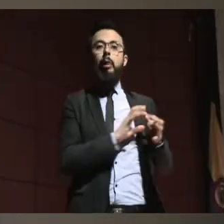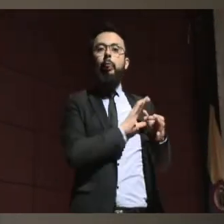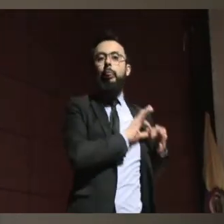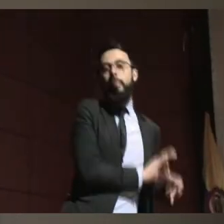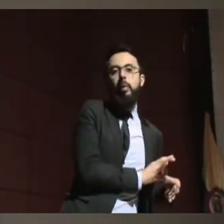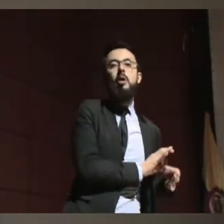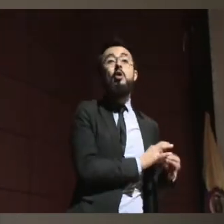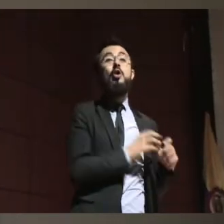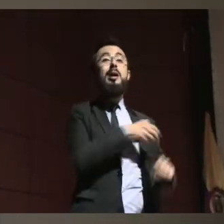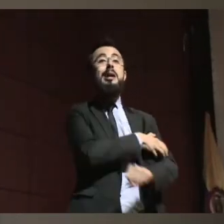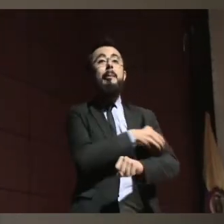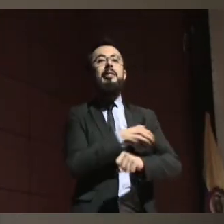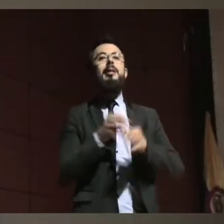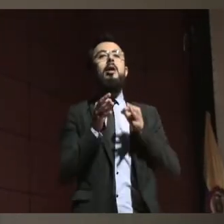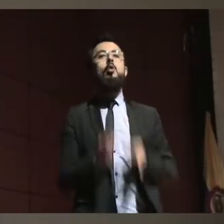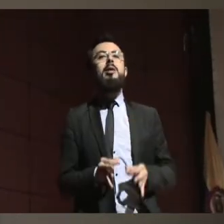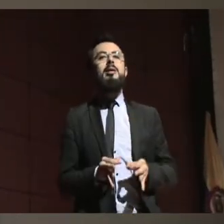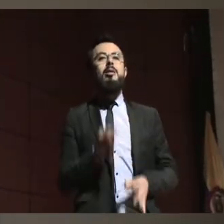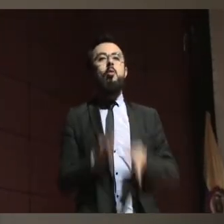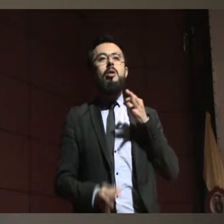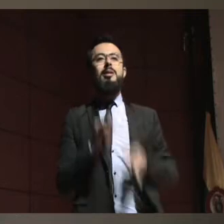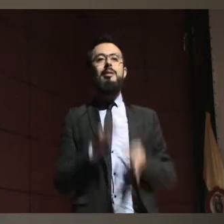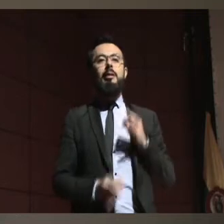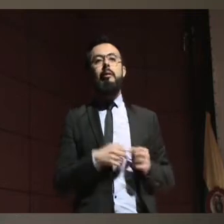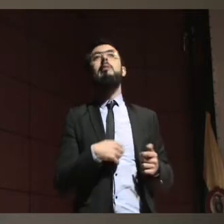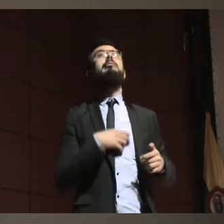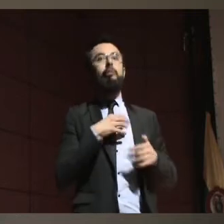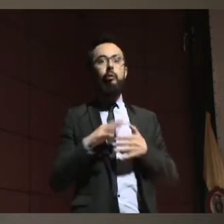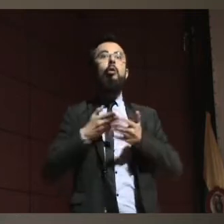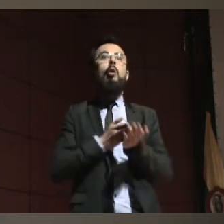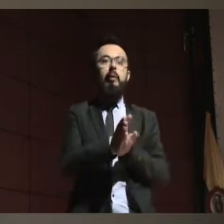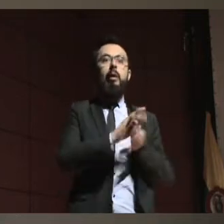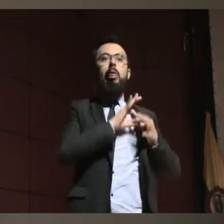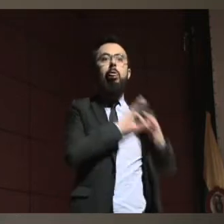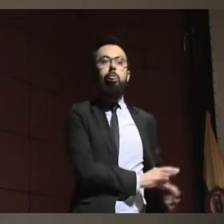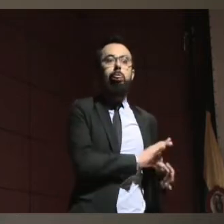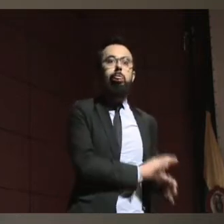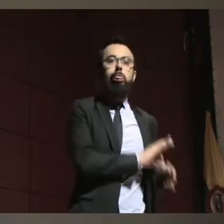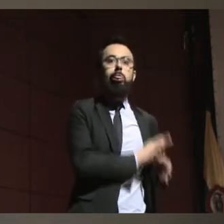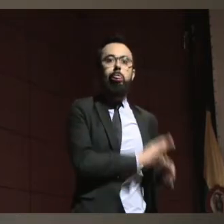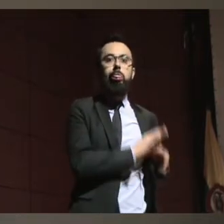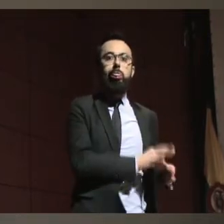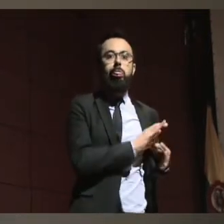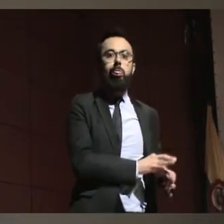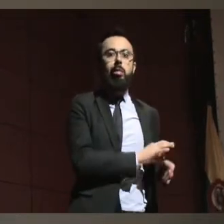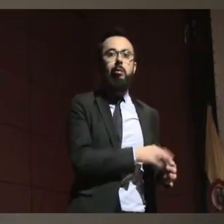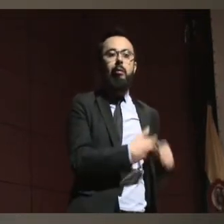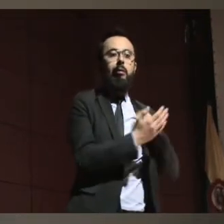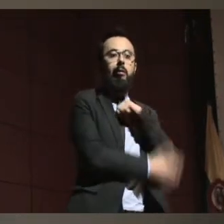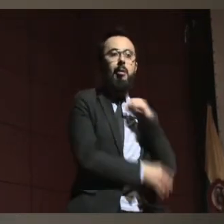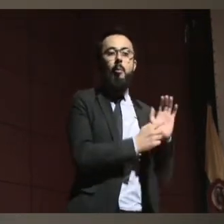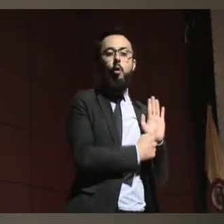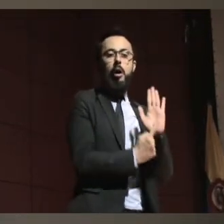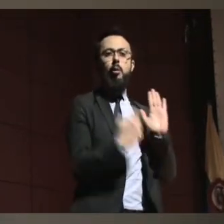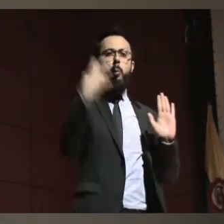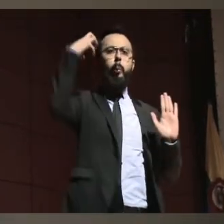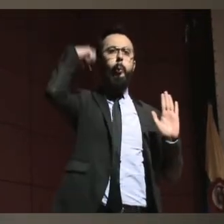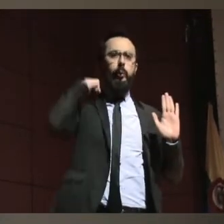Porque el tema de la interdicción está en el mundo de